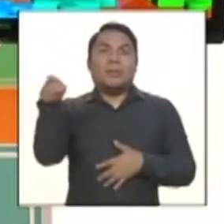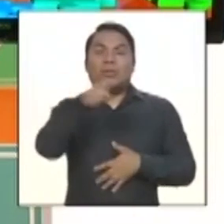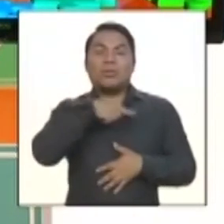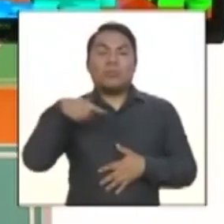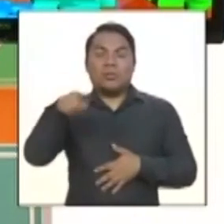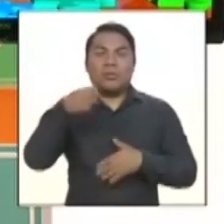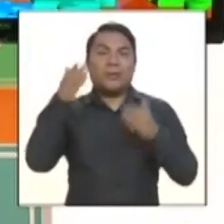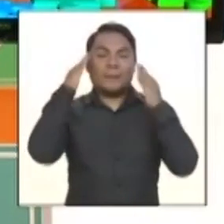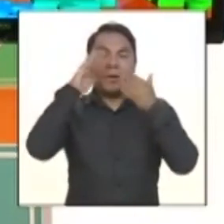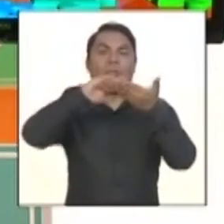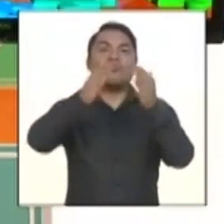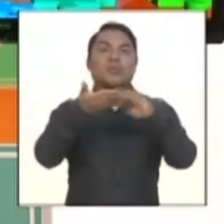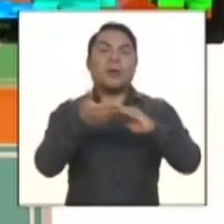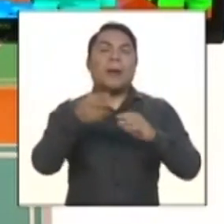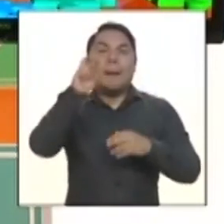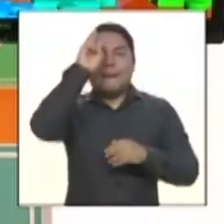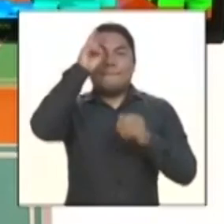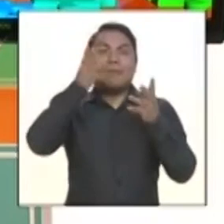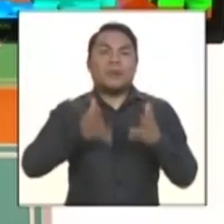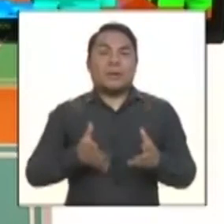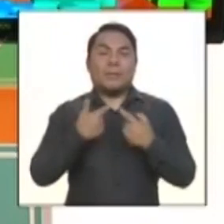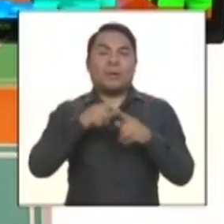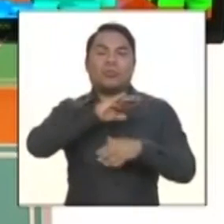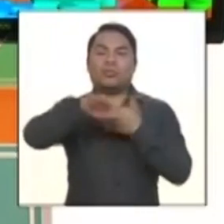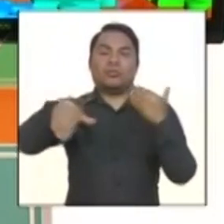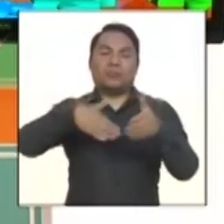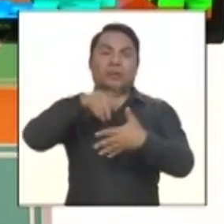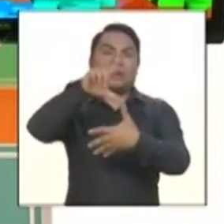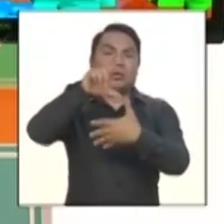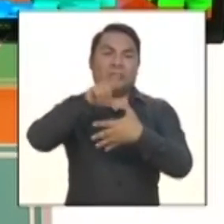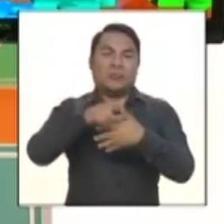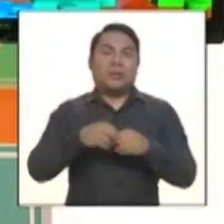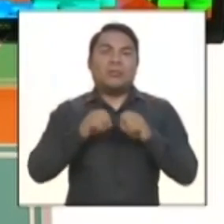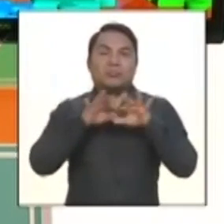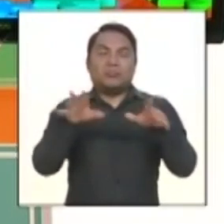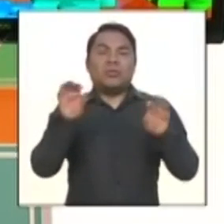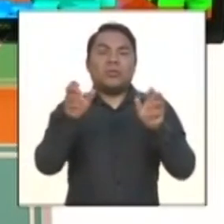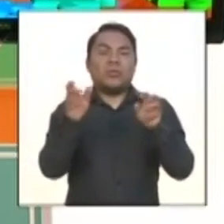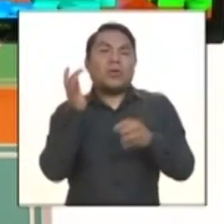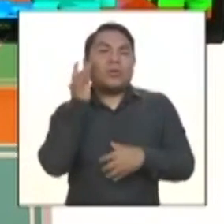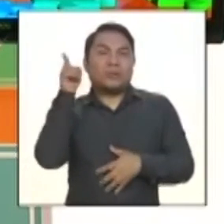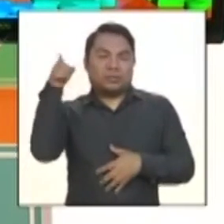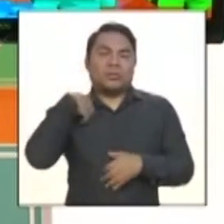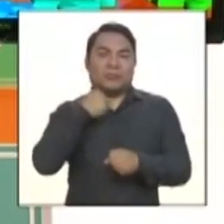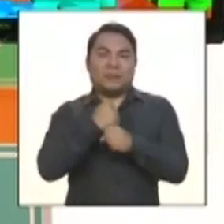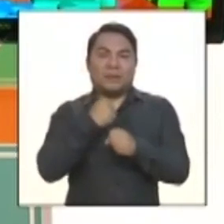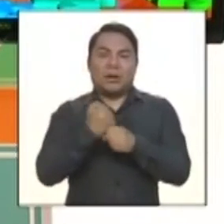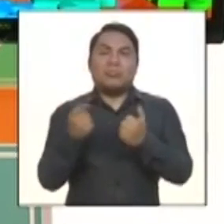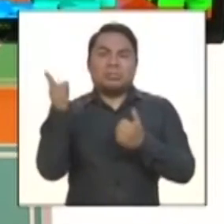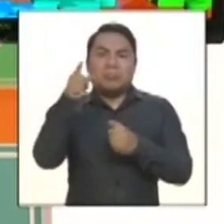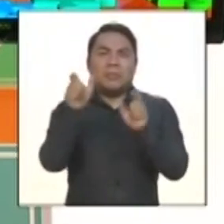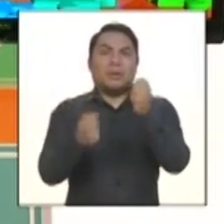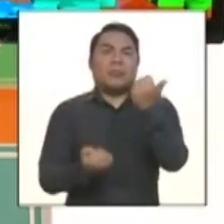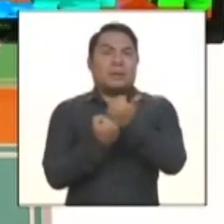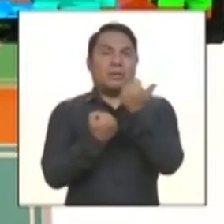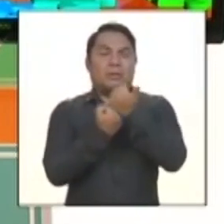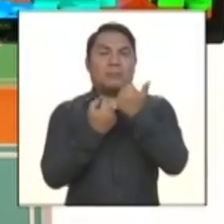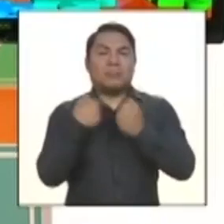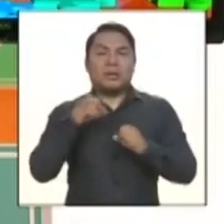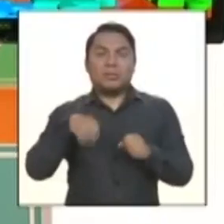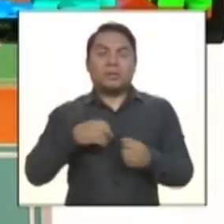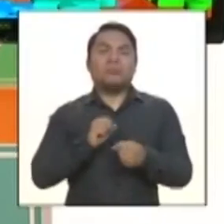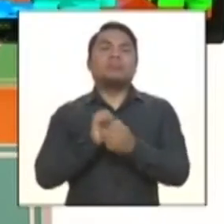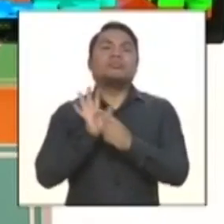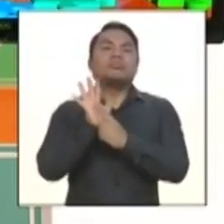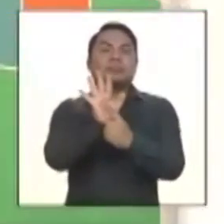peruana, pero abordamos todo latinoamericano. ¡Qué lindo, Y la gente nos apoya y no sé, y somos una fuente de